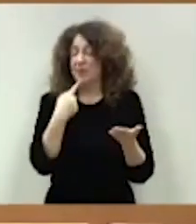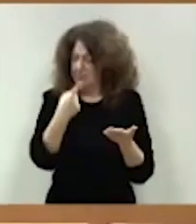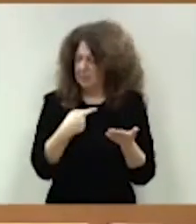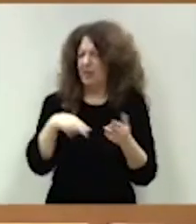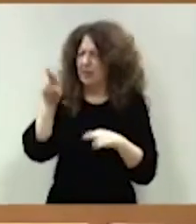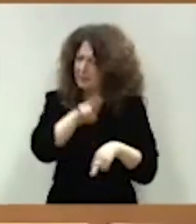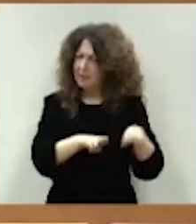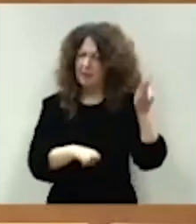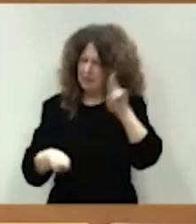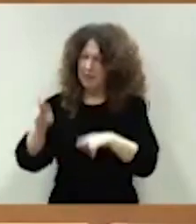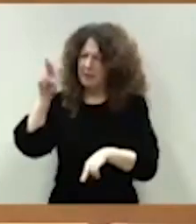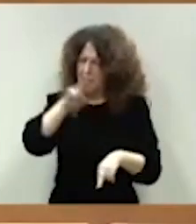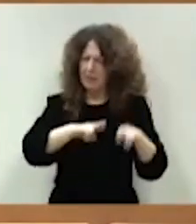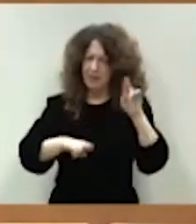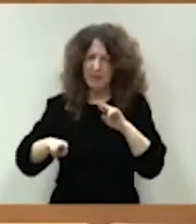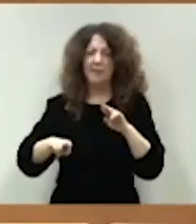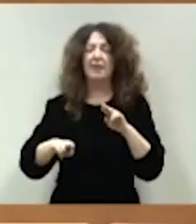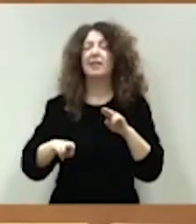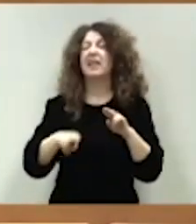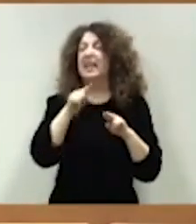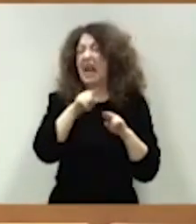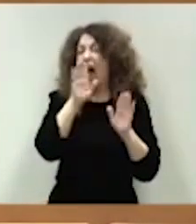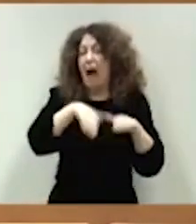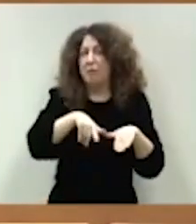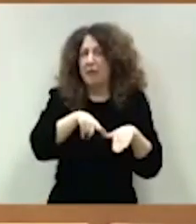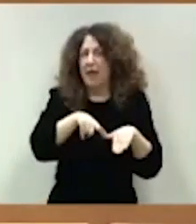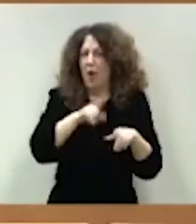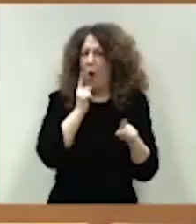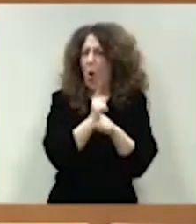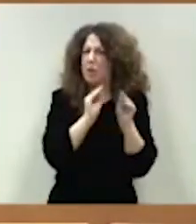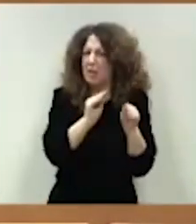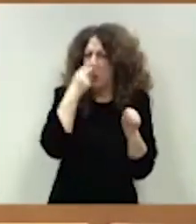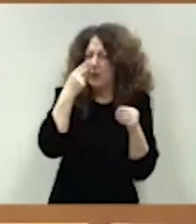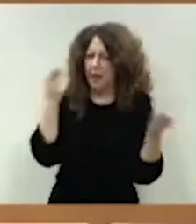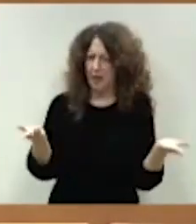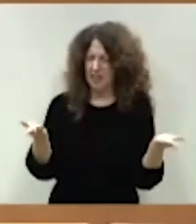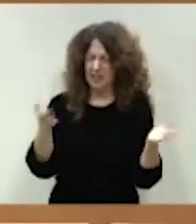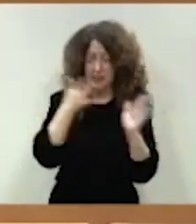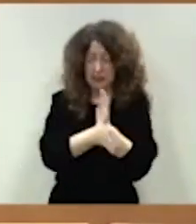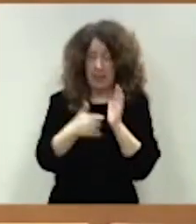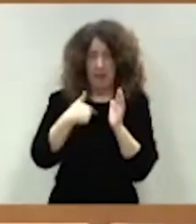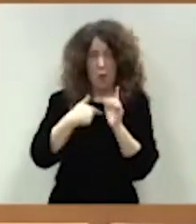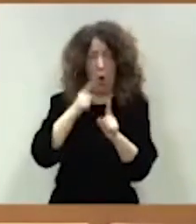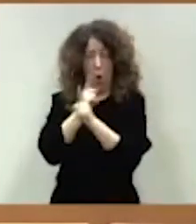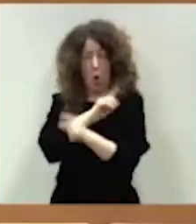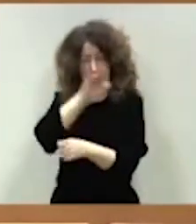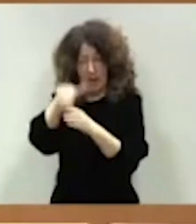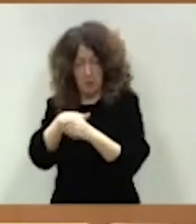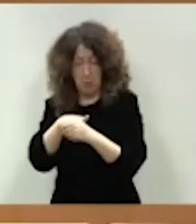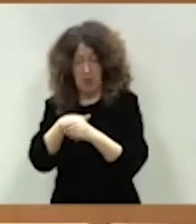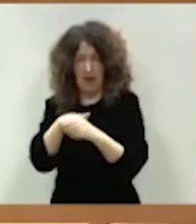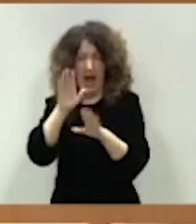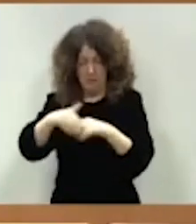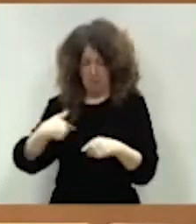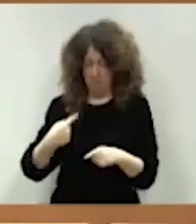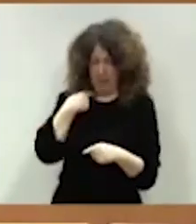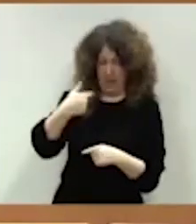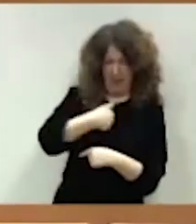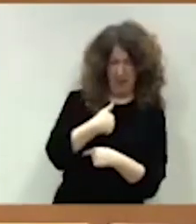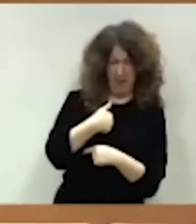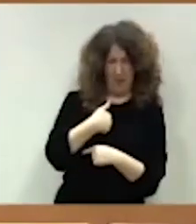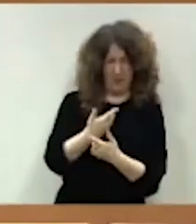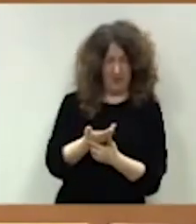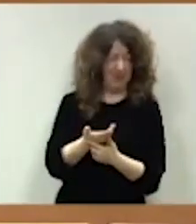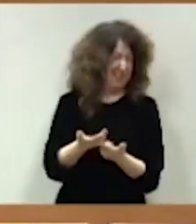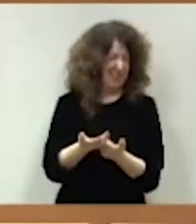ir en contra de sus propios intereses. Sería como tirarse piedra en el propio tejado. Y sería, sobre todo,